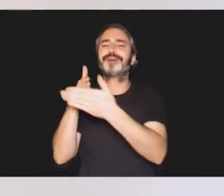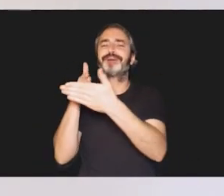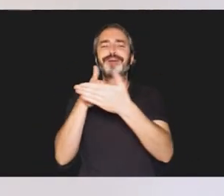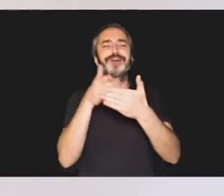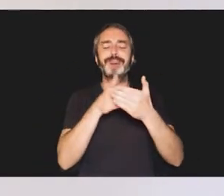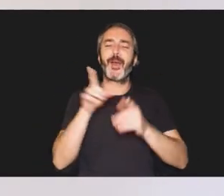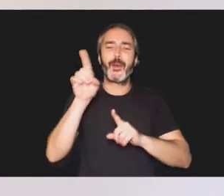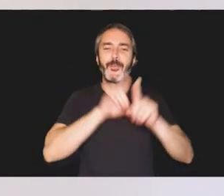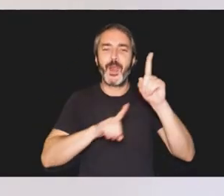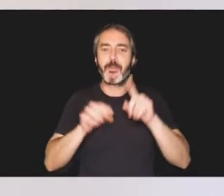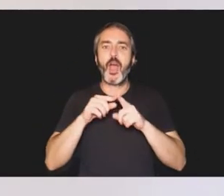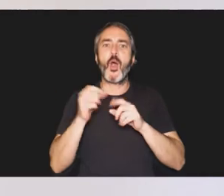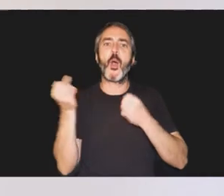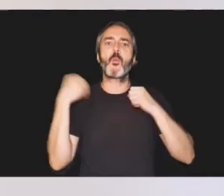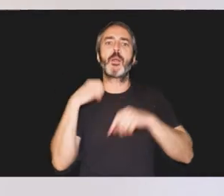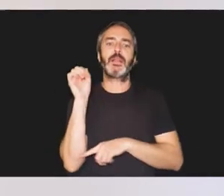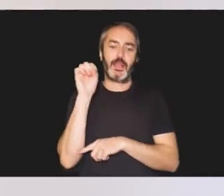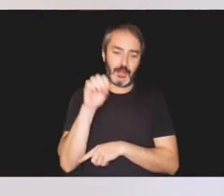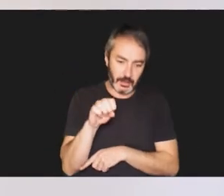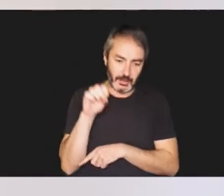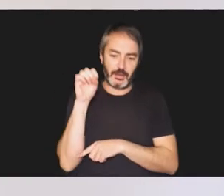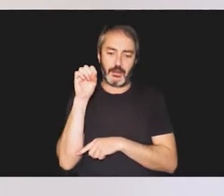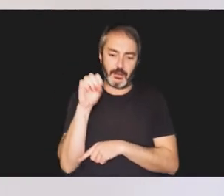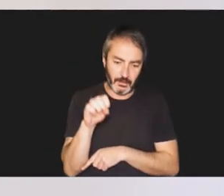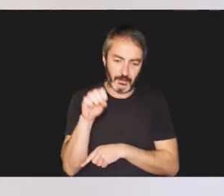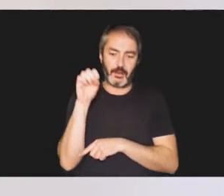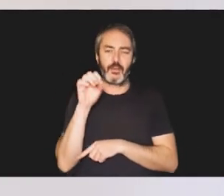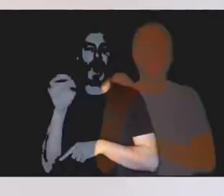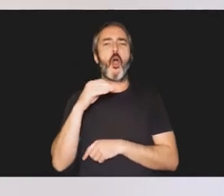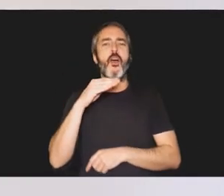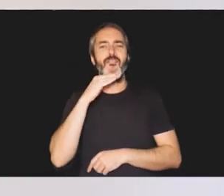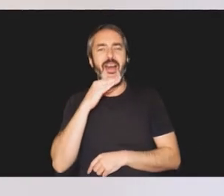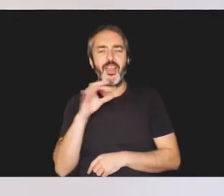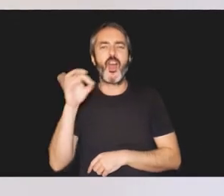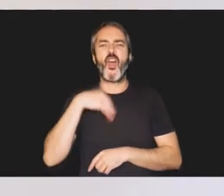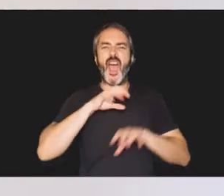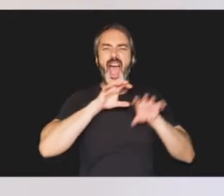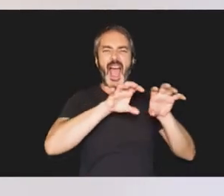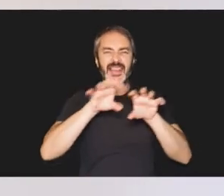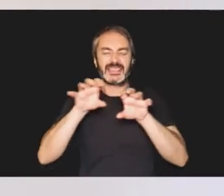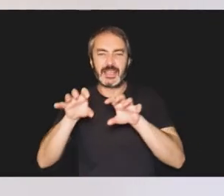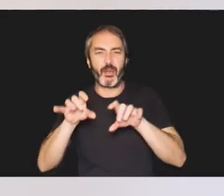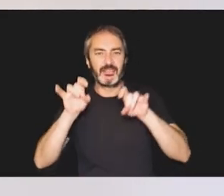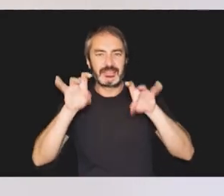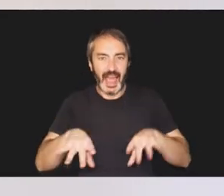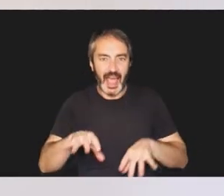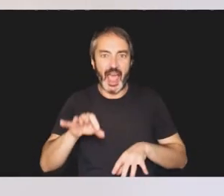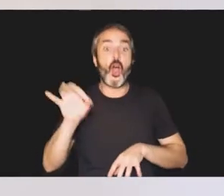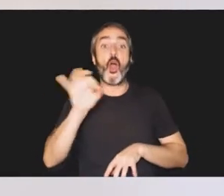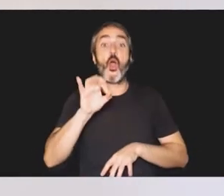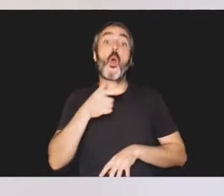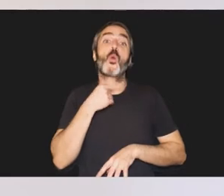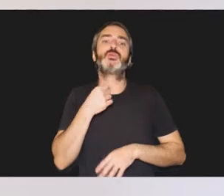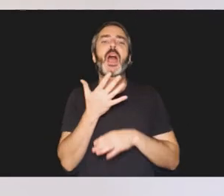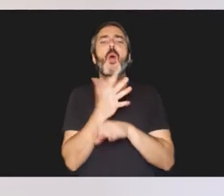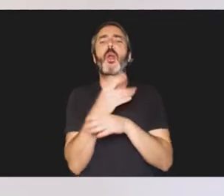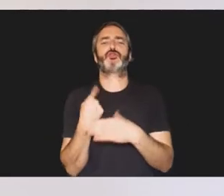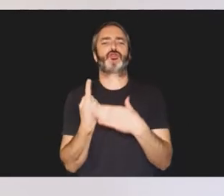realice movimientos repetitivos o insistentes, se enfade o se muestra agresivo con facilidad y que prefiera jugar solo.